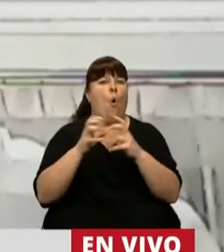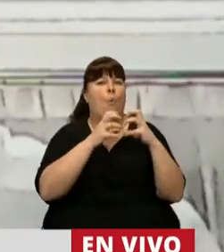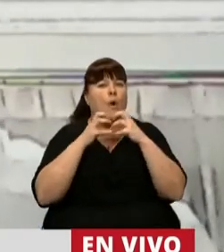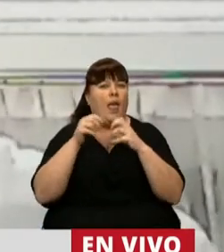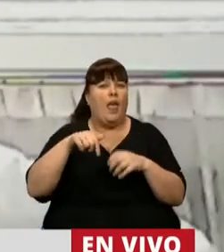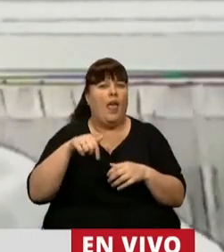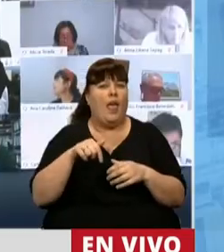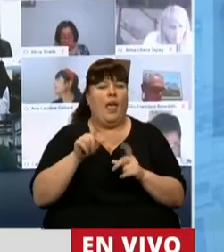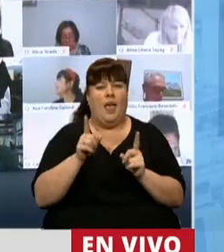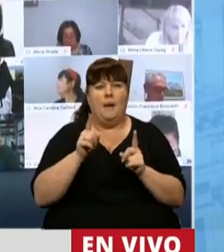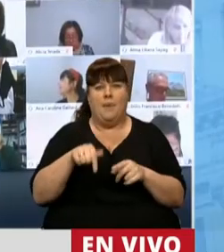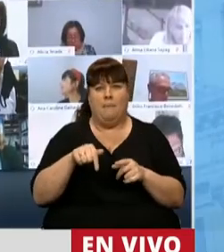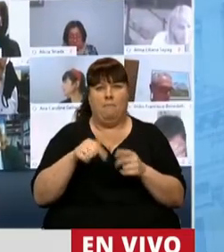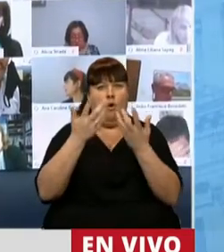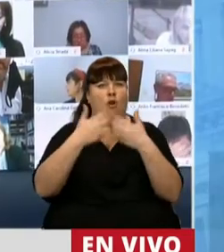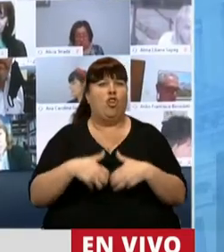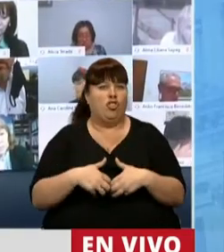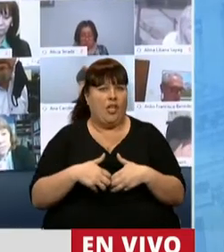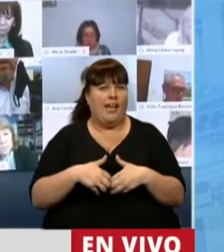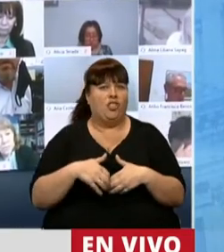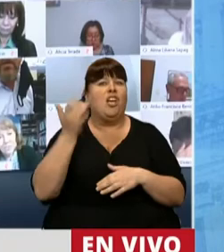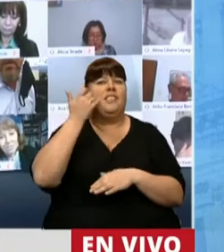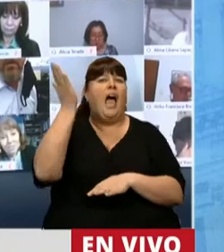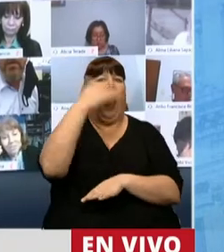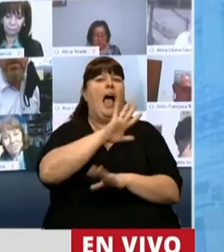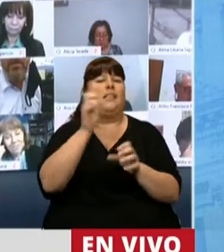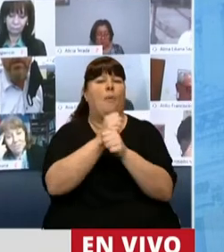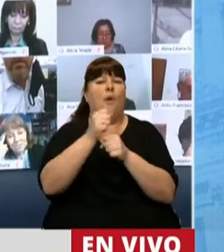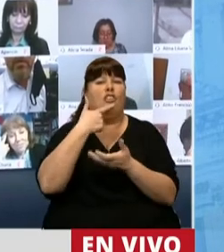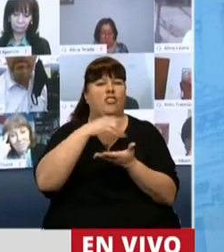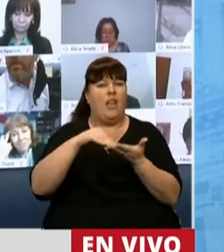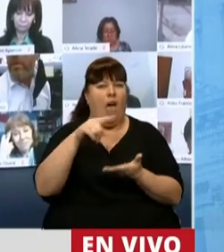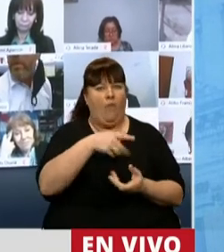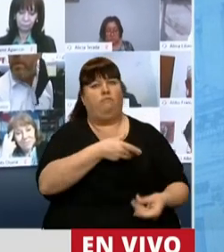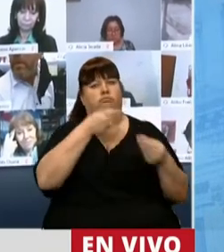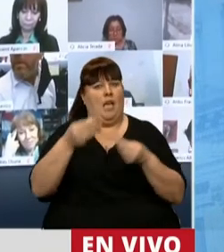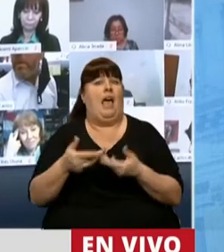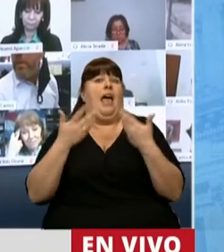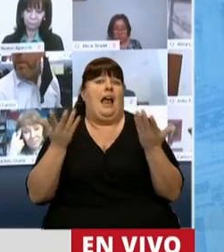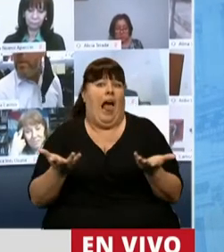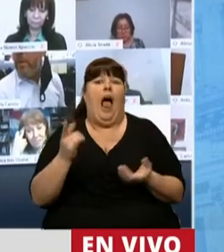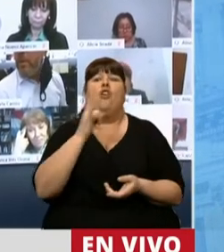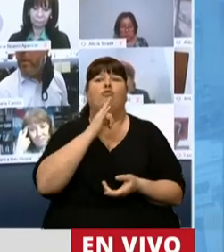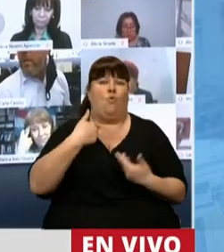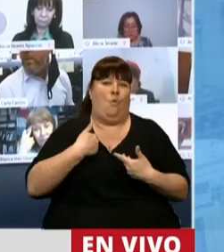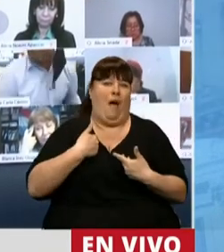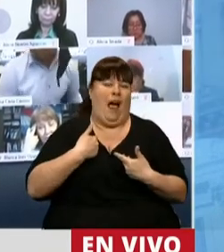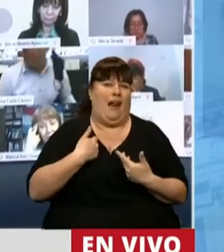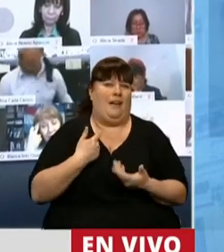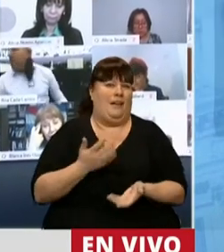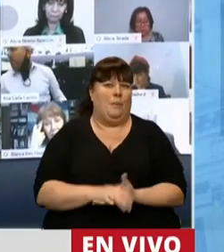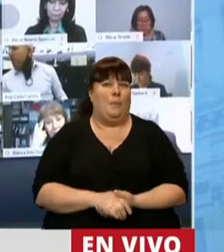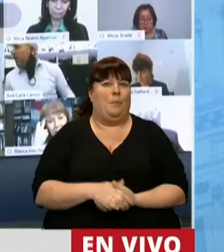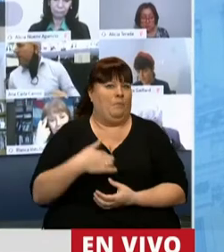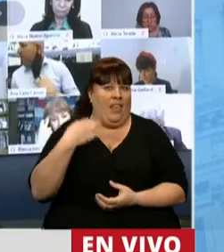de este proyecto que viene con media sanción del Senado, pero claro, como tucumano no